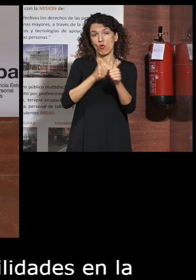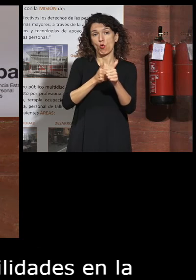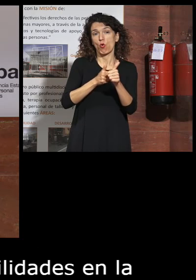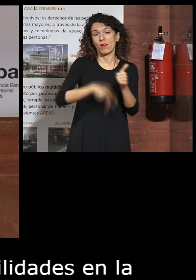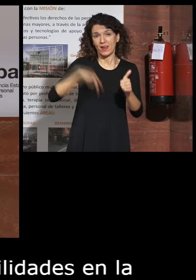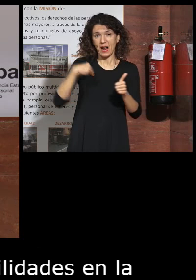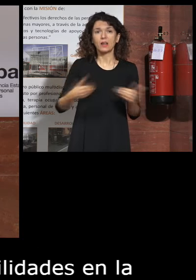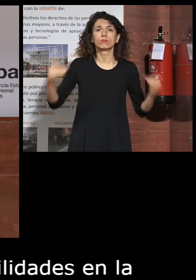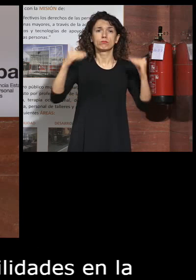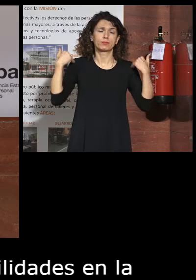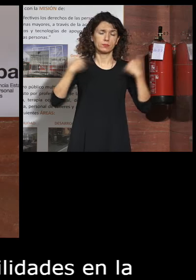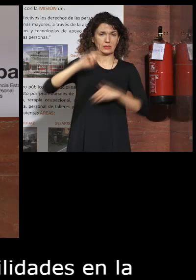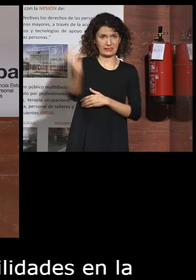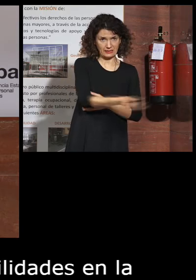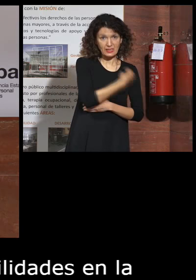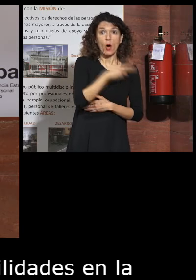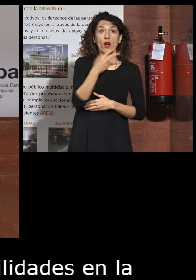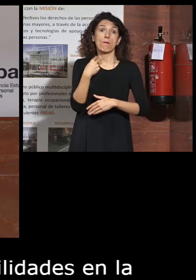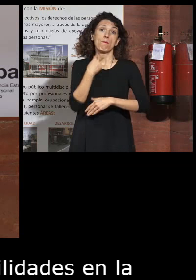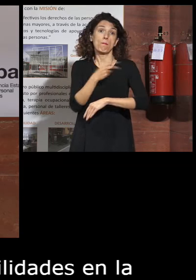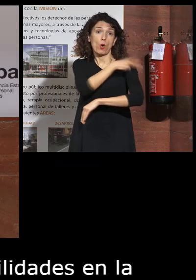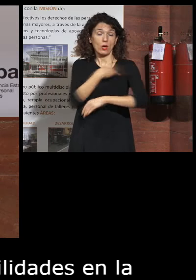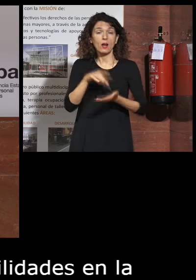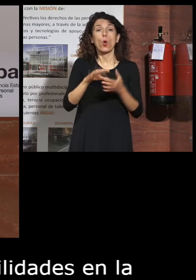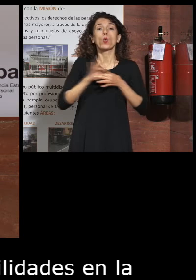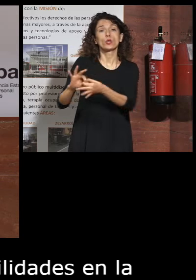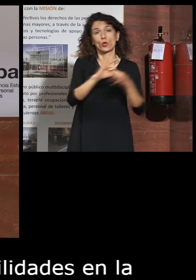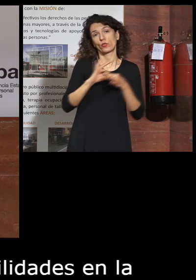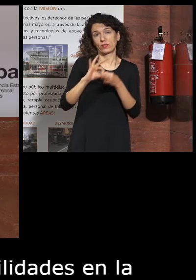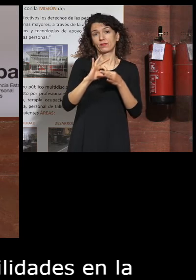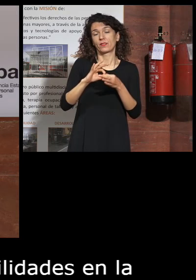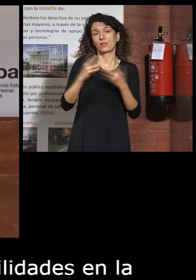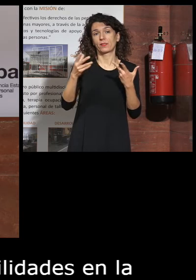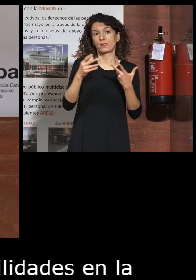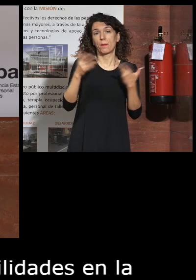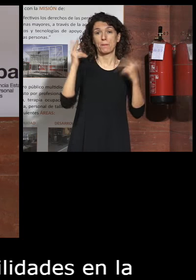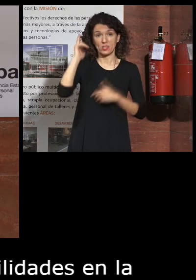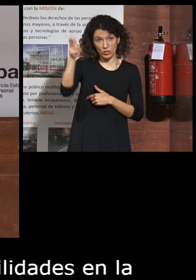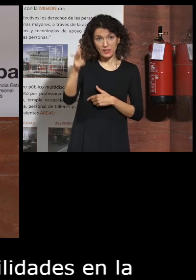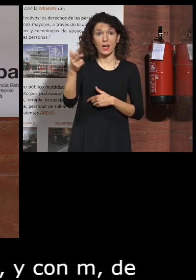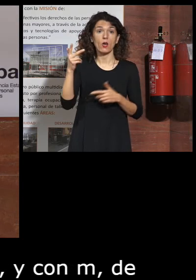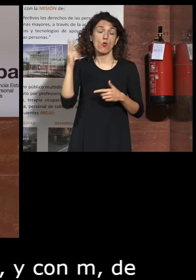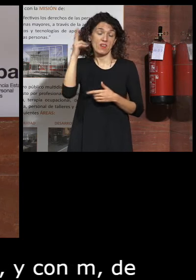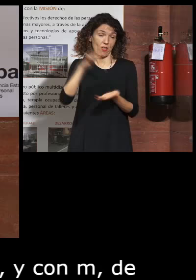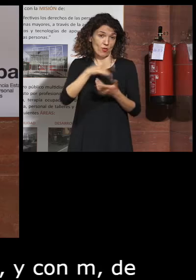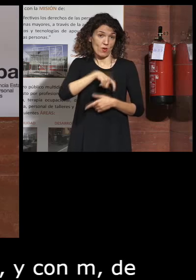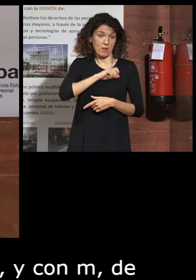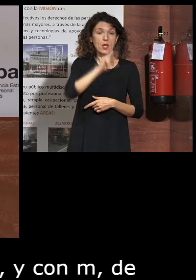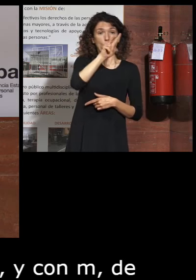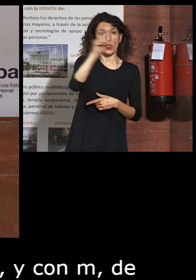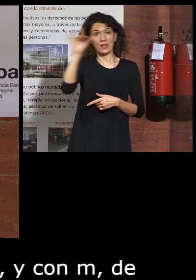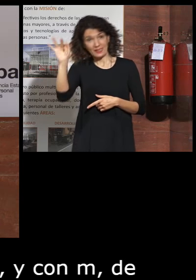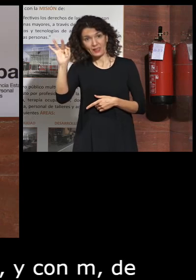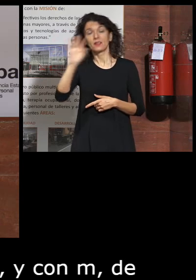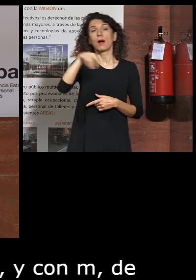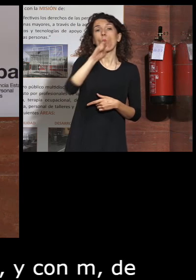y en la actualidad es vocal de las juntas directivas de la Unión Democrática de Pensionistas y Jubilados de España UDP y UDP